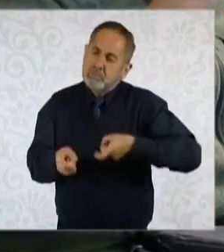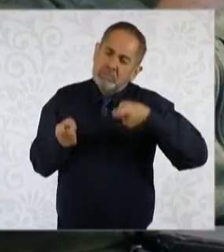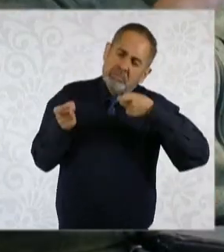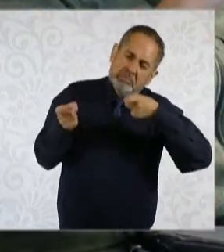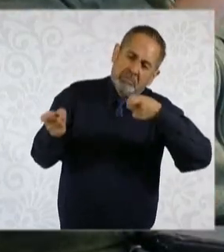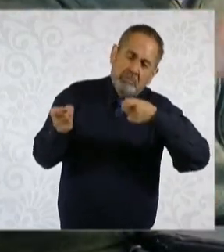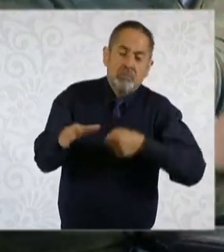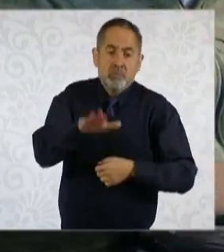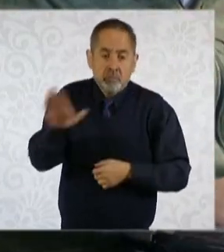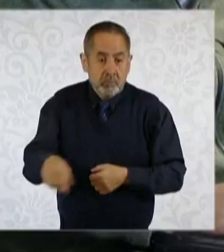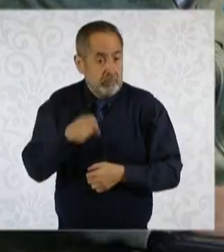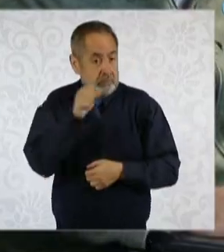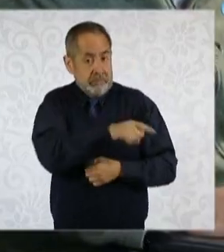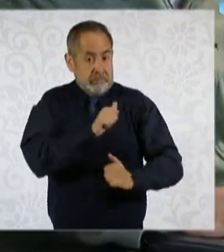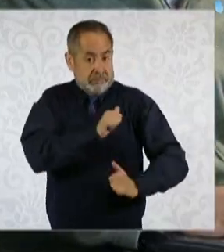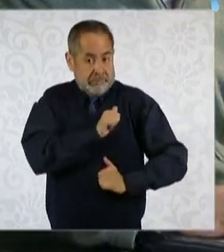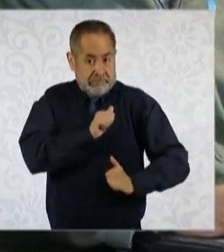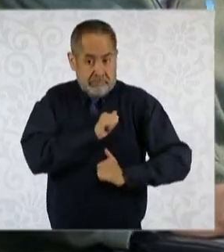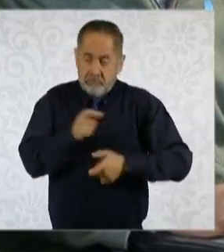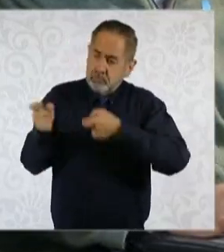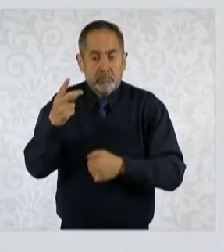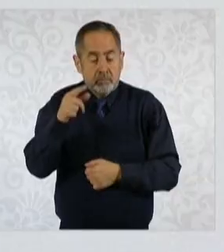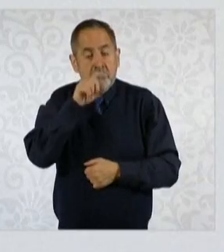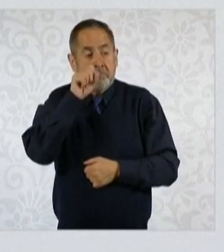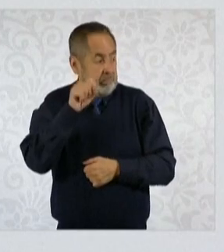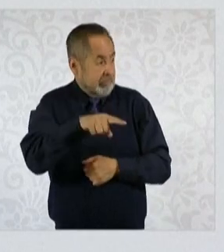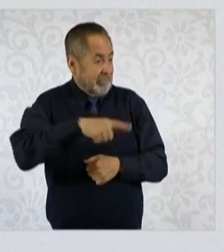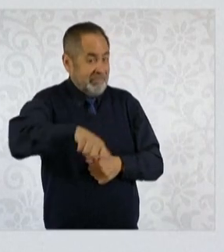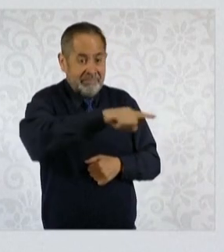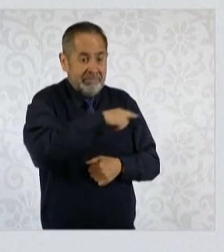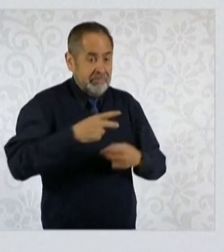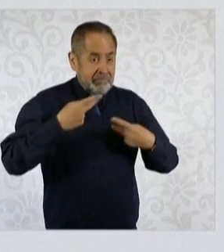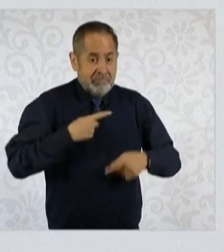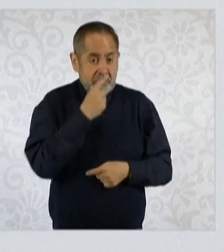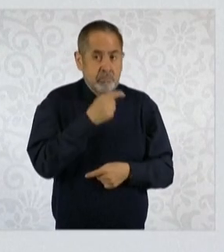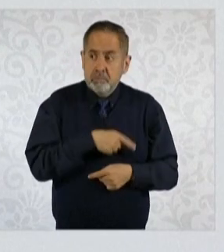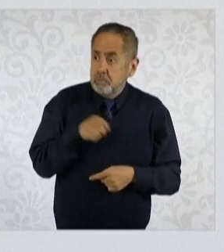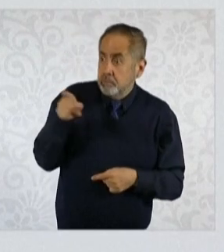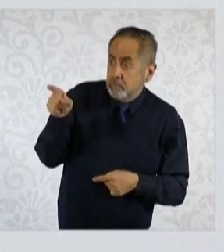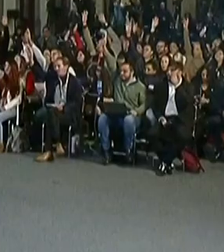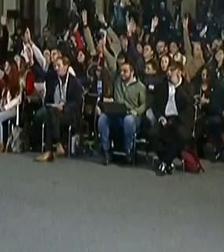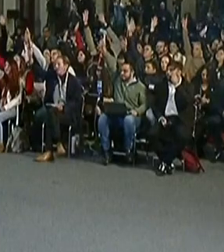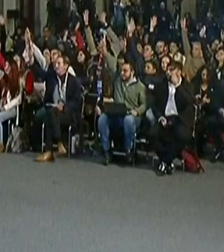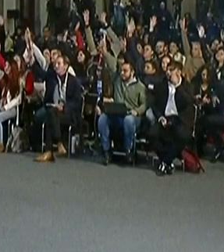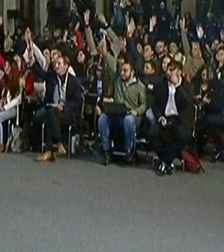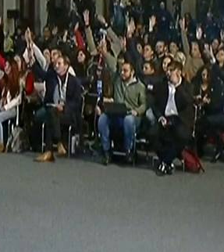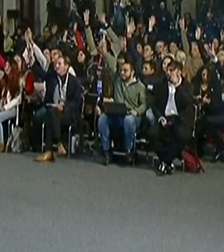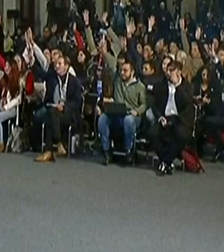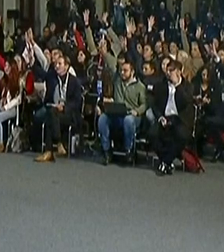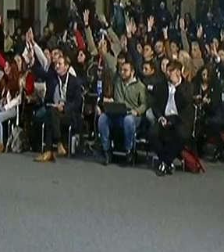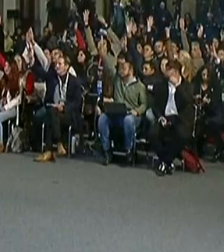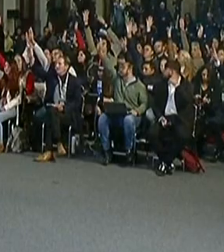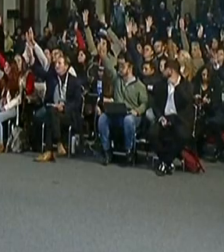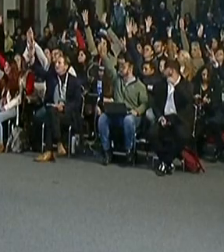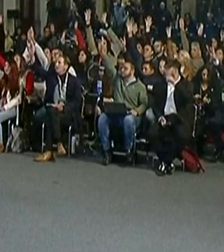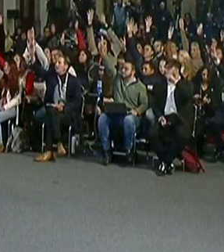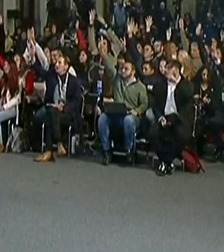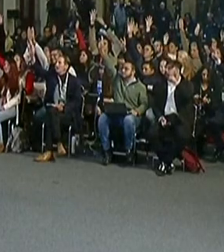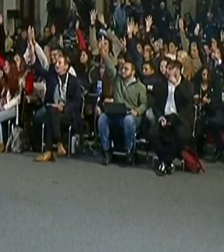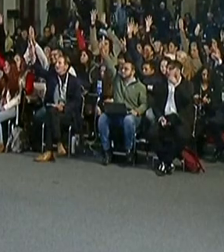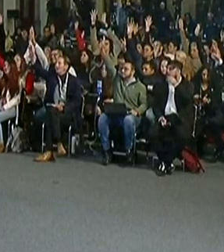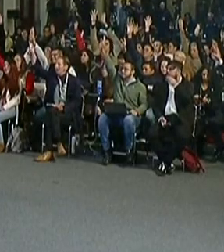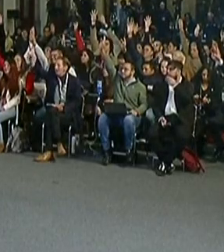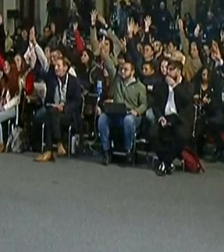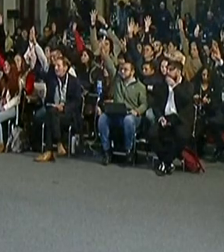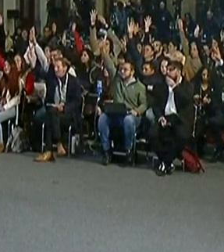miércoles por el Ministerio de Defensa, los soldados confundieron a los migrantes con presuntos delincuentes en una carretera del estado de Chiapas,